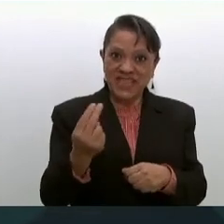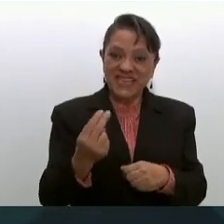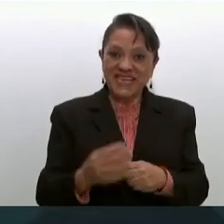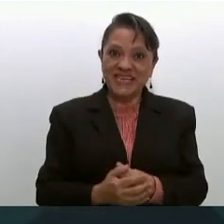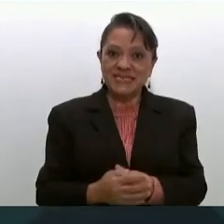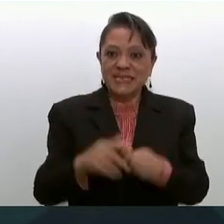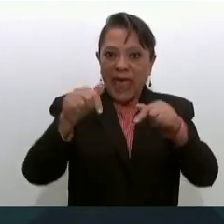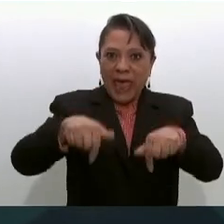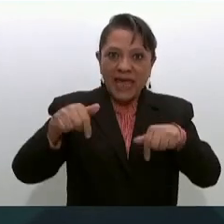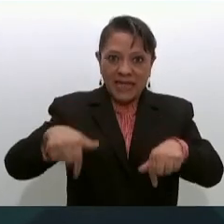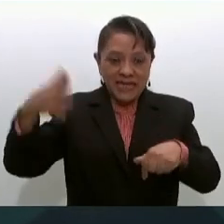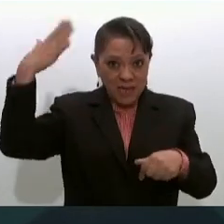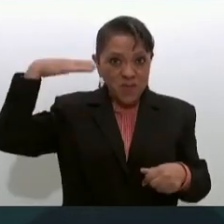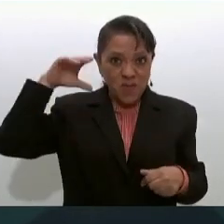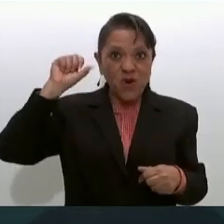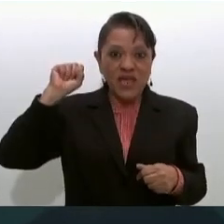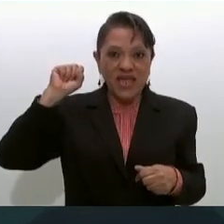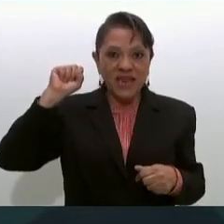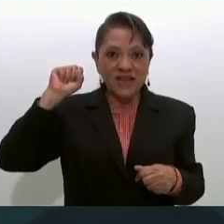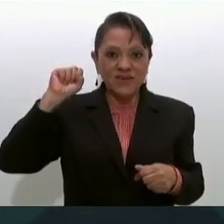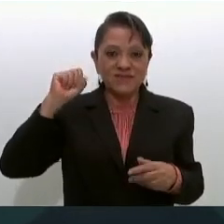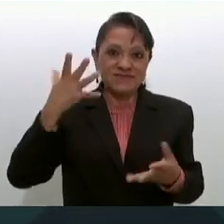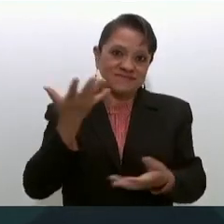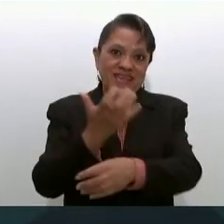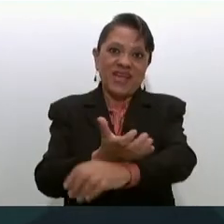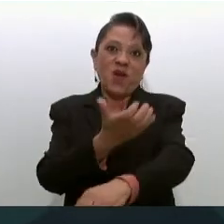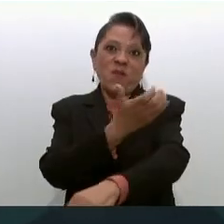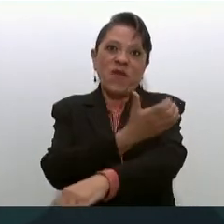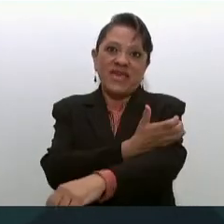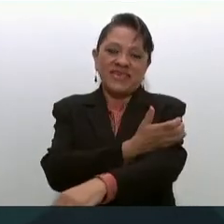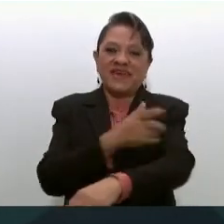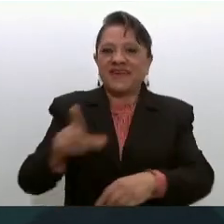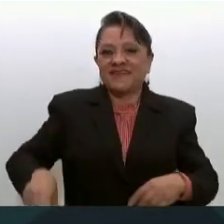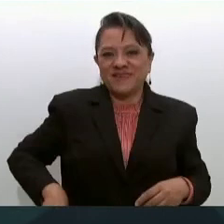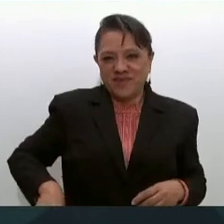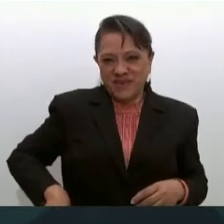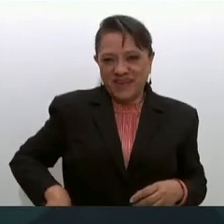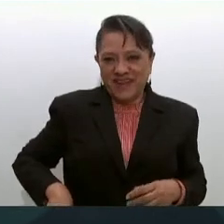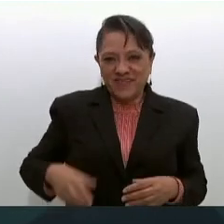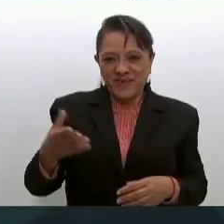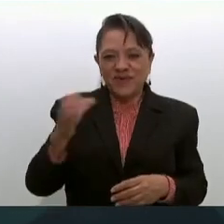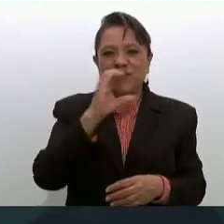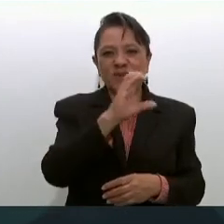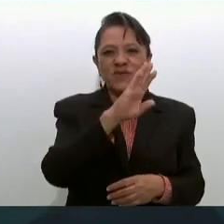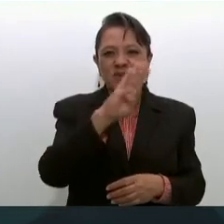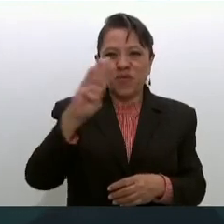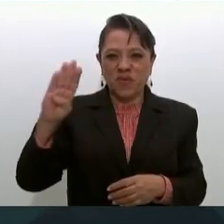en Morelos compañía del gobernador Coctemo Blanco